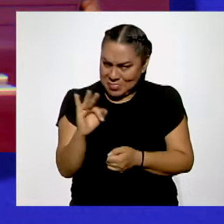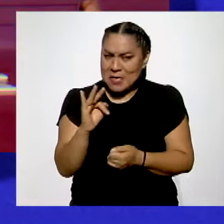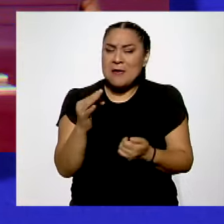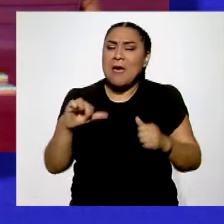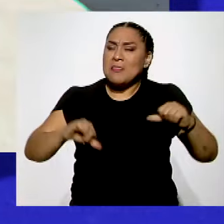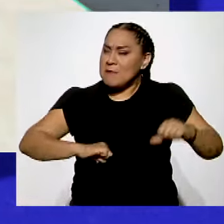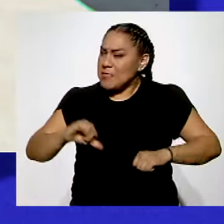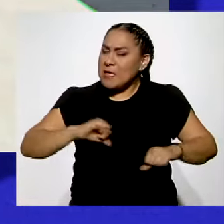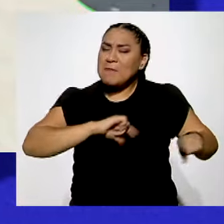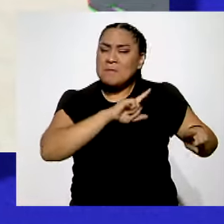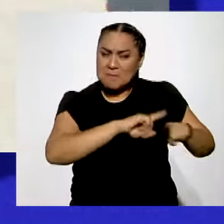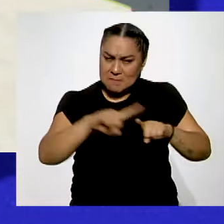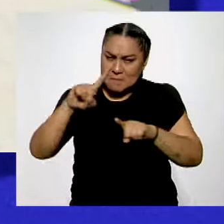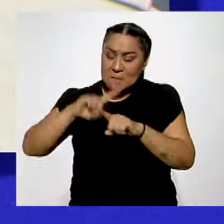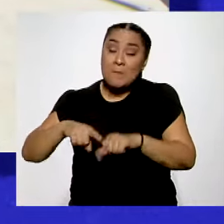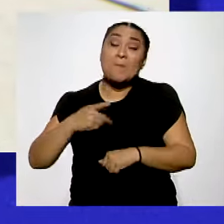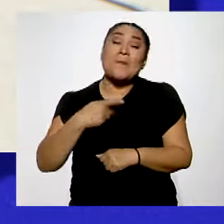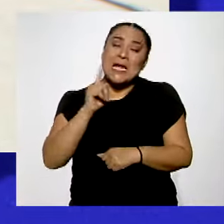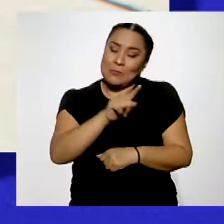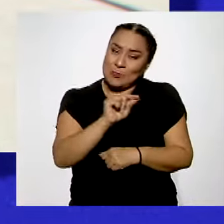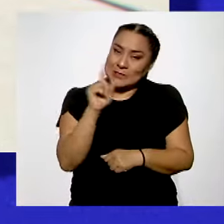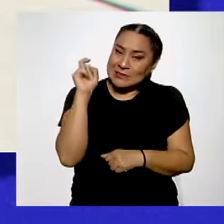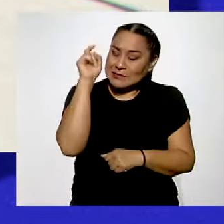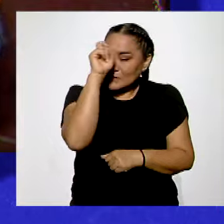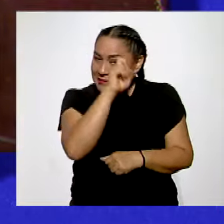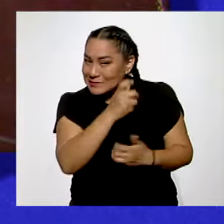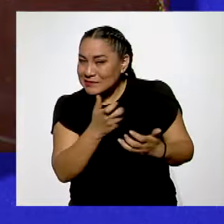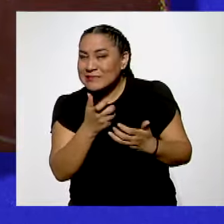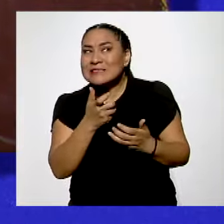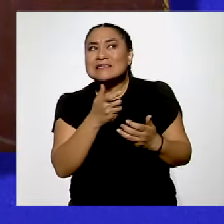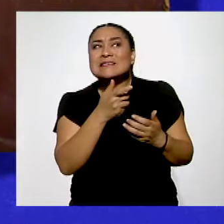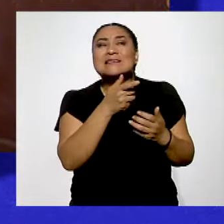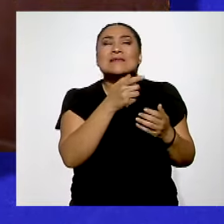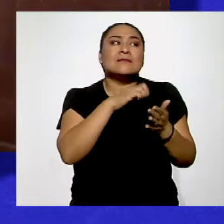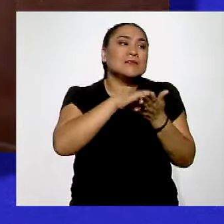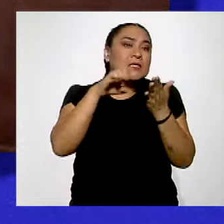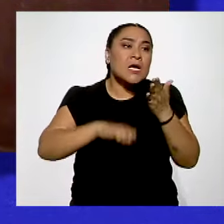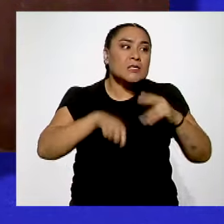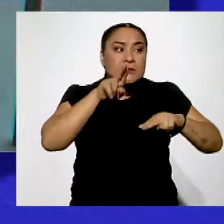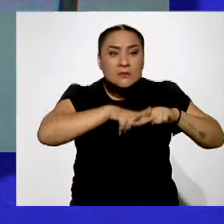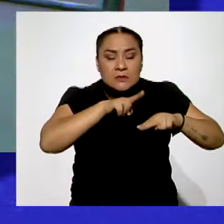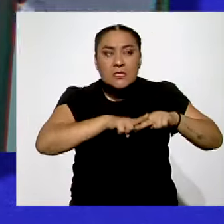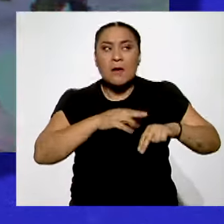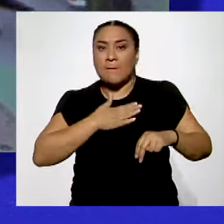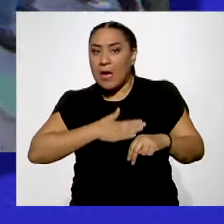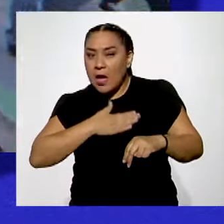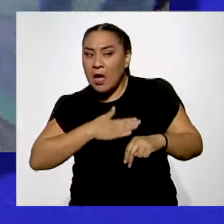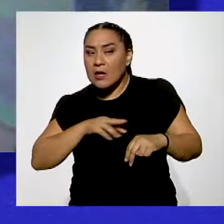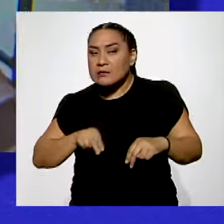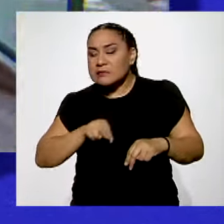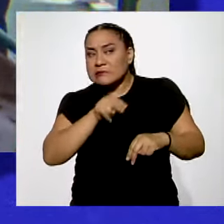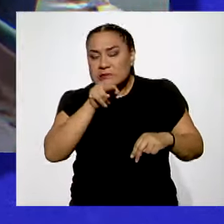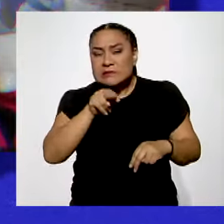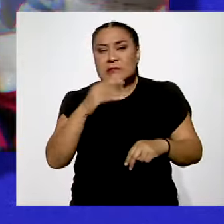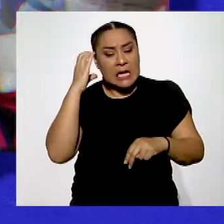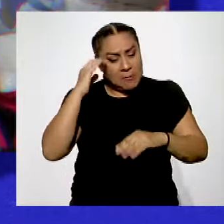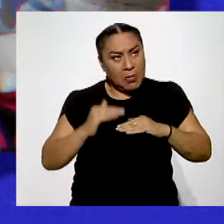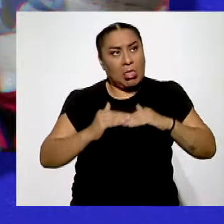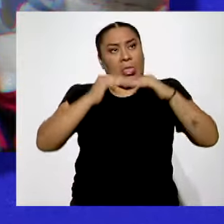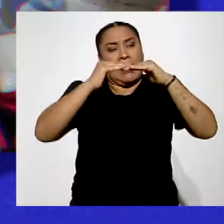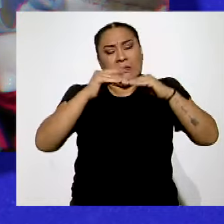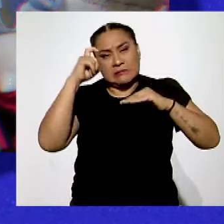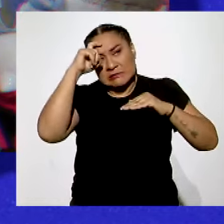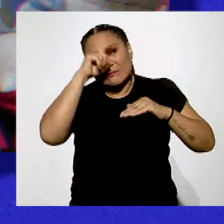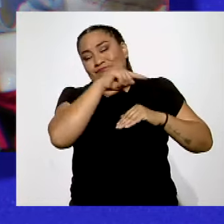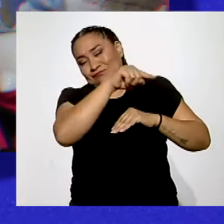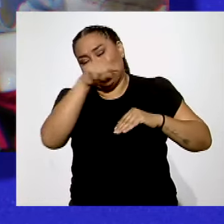hacer actividades. Sin embargo, les es difícil usar cosas de la vida cotidiana como sillas, baños, escalones, camas muy altas,